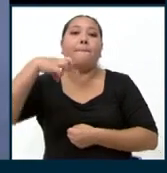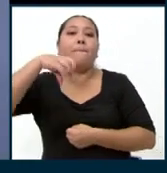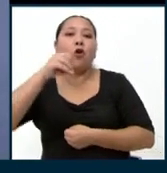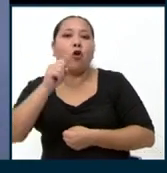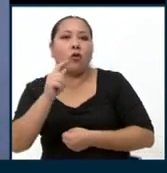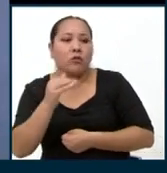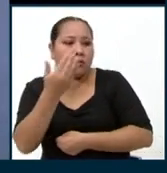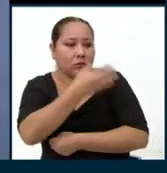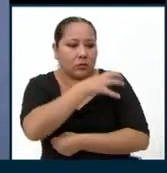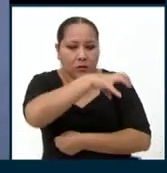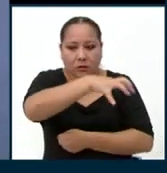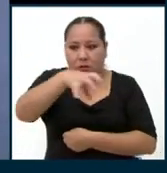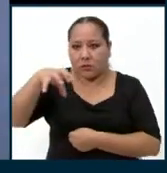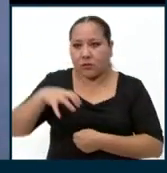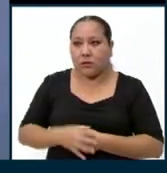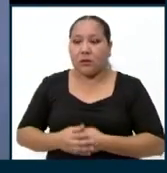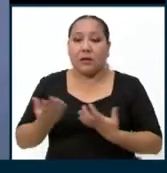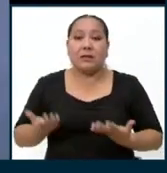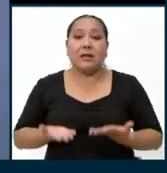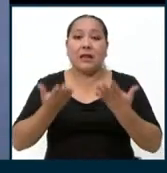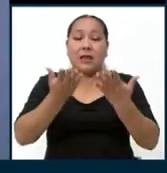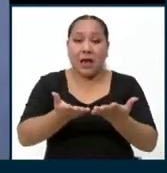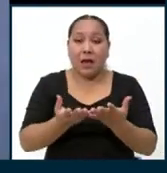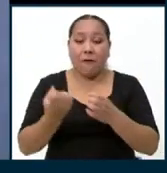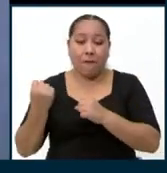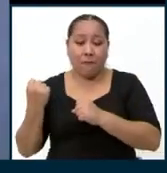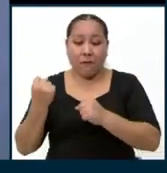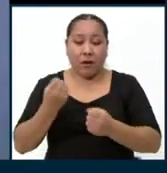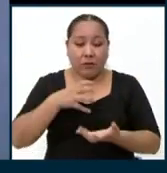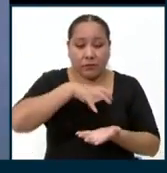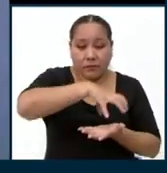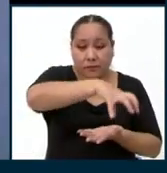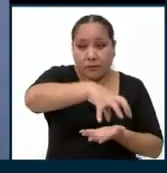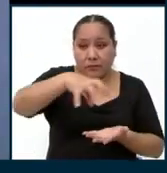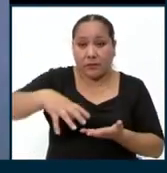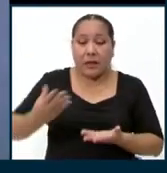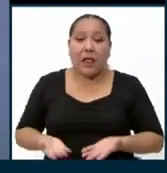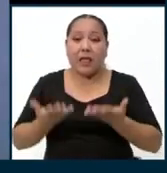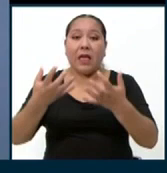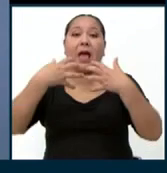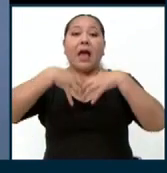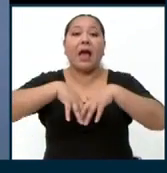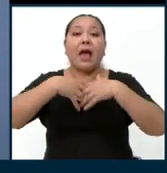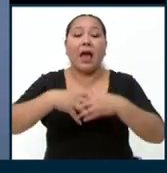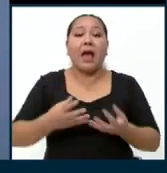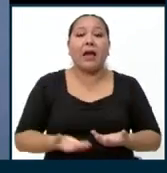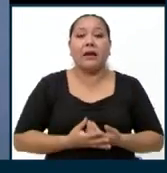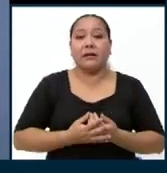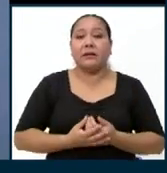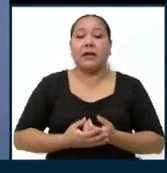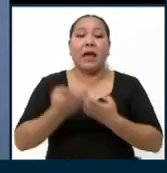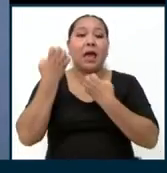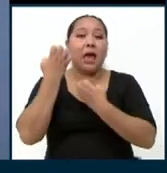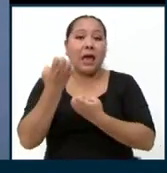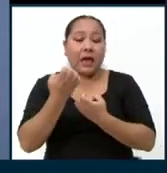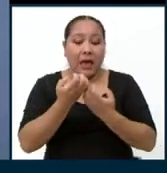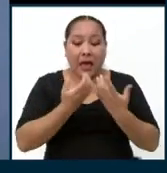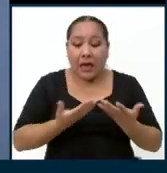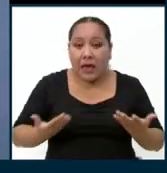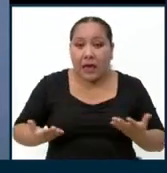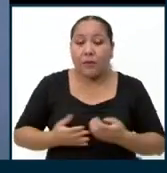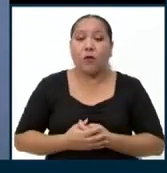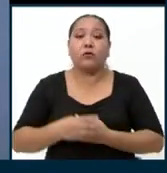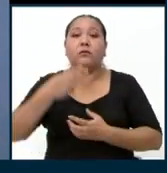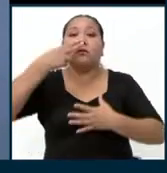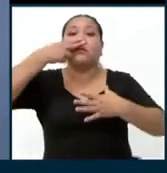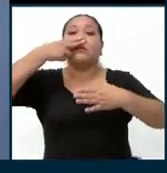se dote enérgicamente de lo que son equipos, tenemos el oxígeno, que es algo que es lo